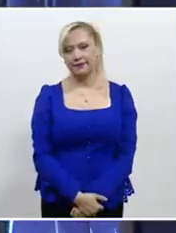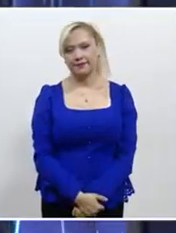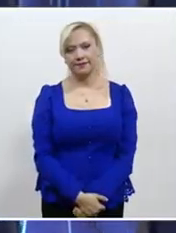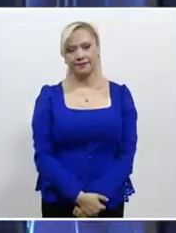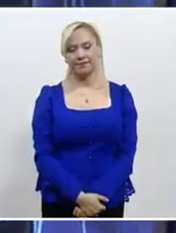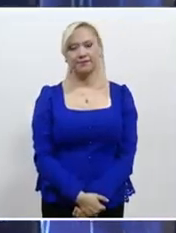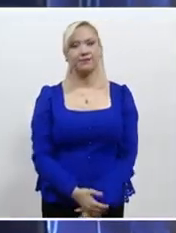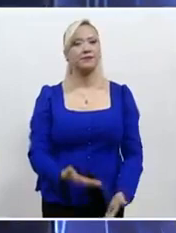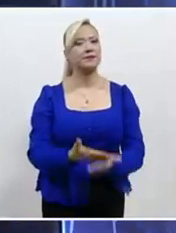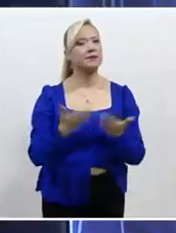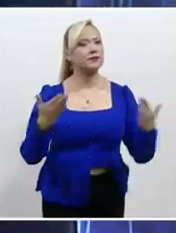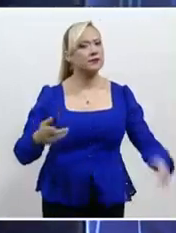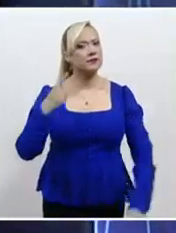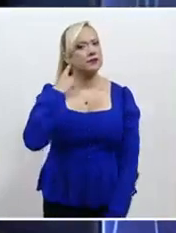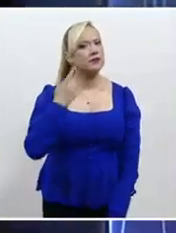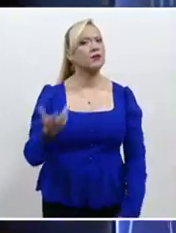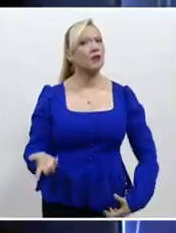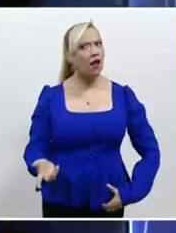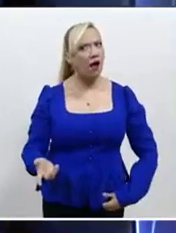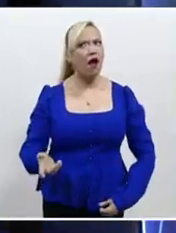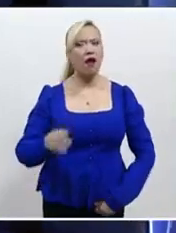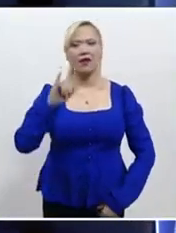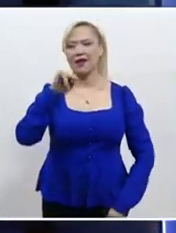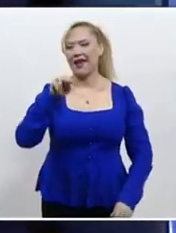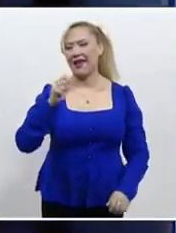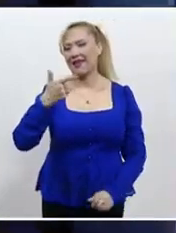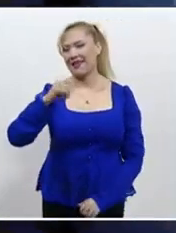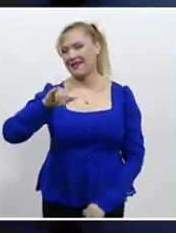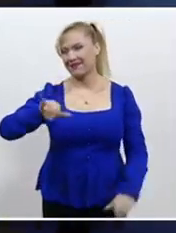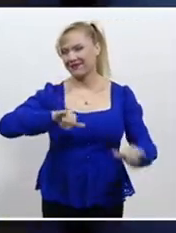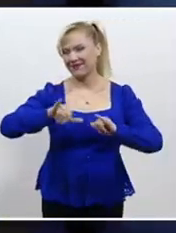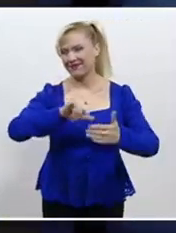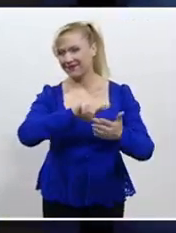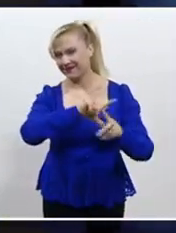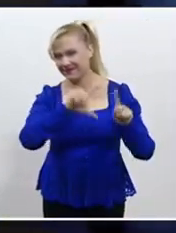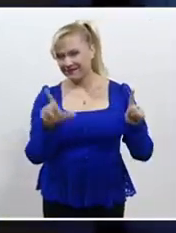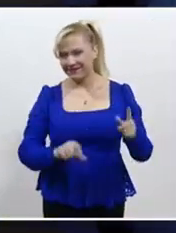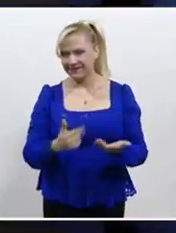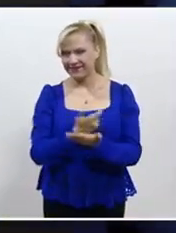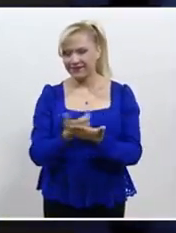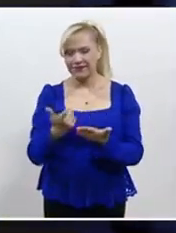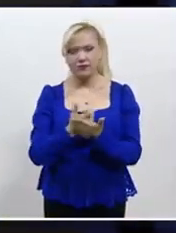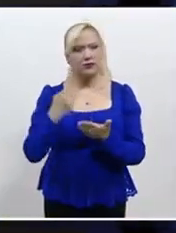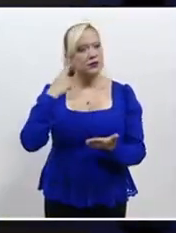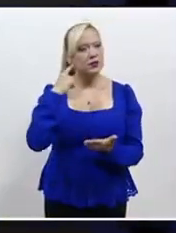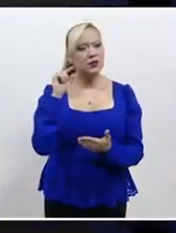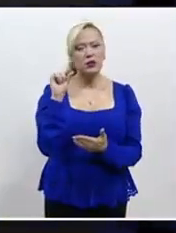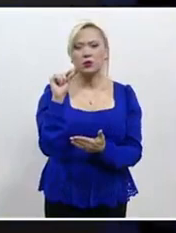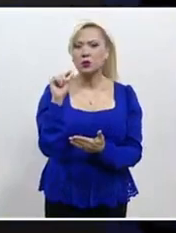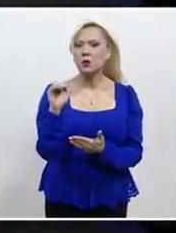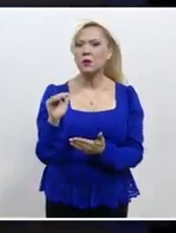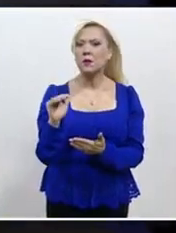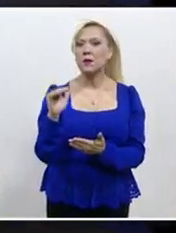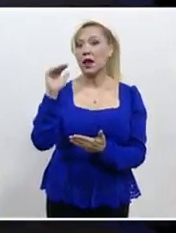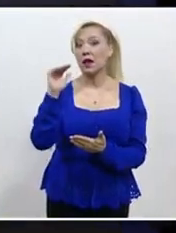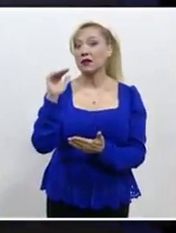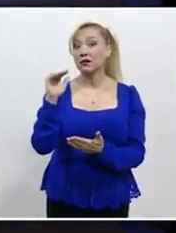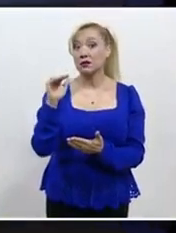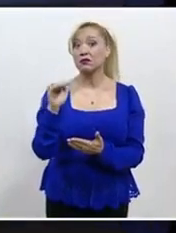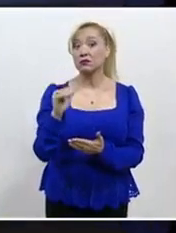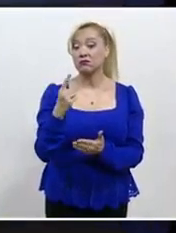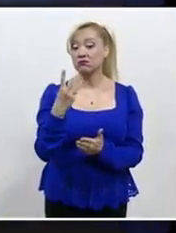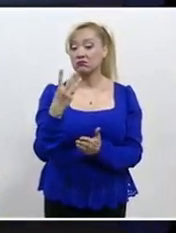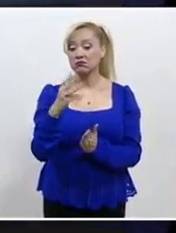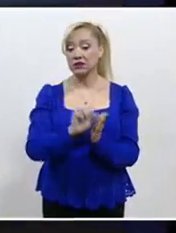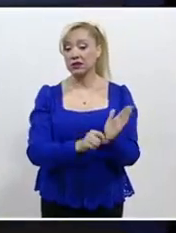Y de acuerdo con indicadores del INEGI, el personal ocupado y los salarios registraron un ligero aumento en los primeros meses del año